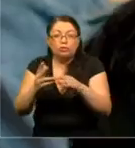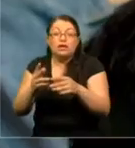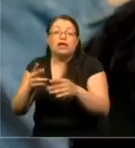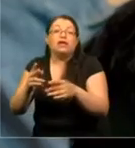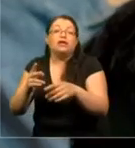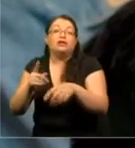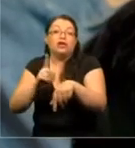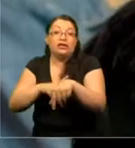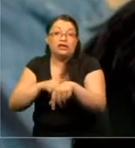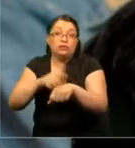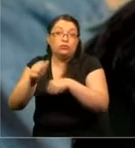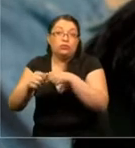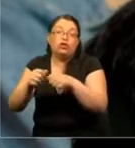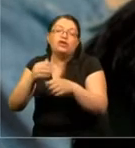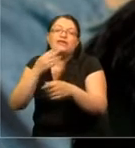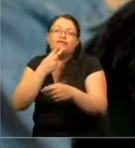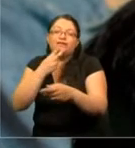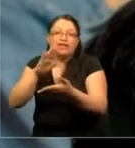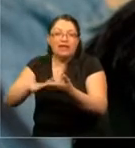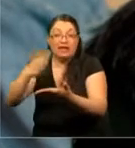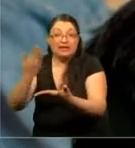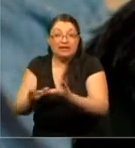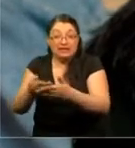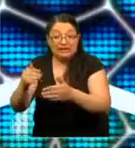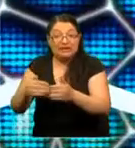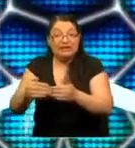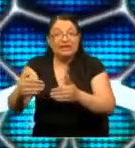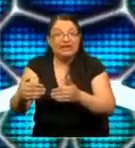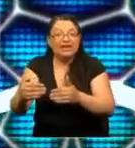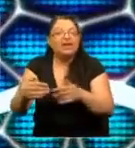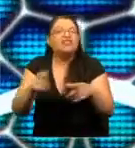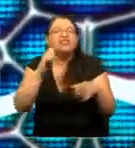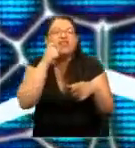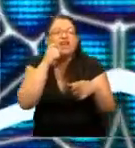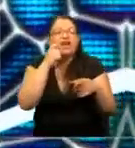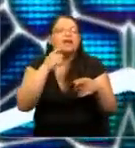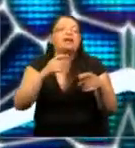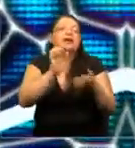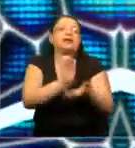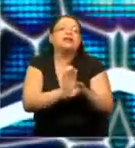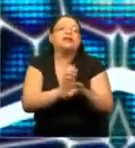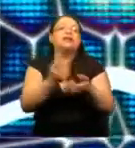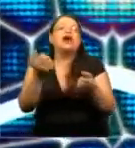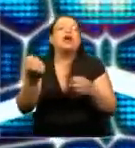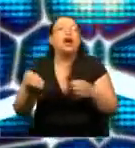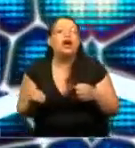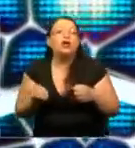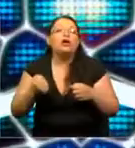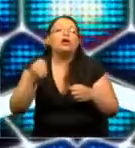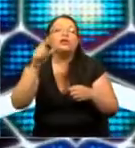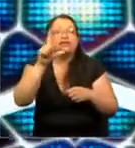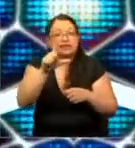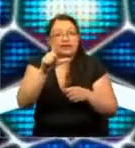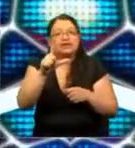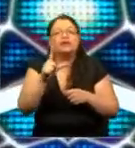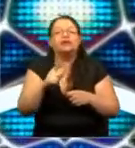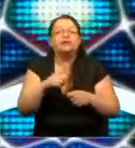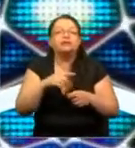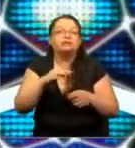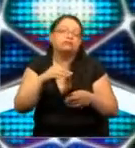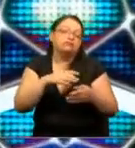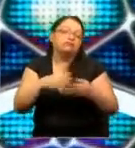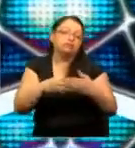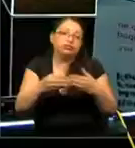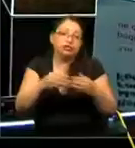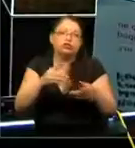sana en la población, el ahorro para el Estado va a ser de aproximadamente 7 trillones de dólares. Dinero que se podría invertir